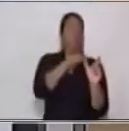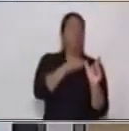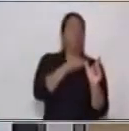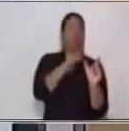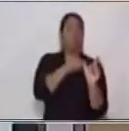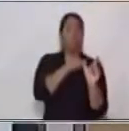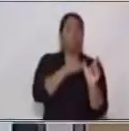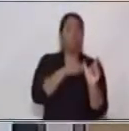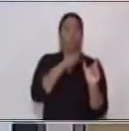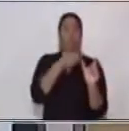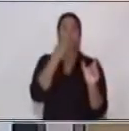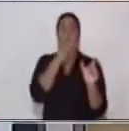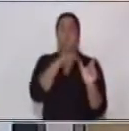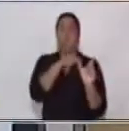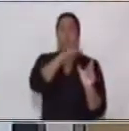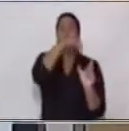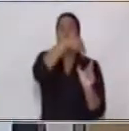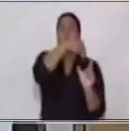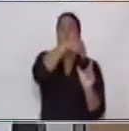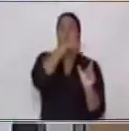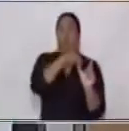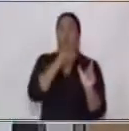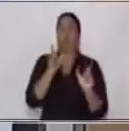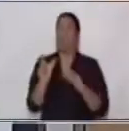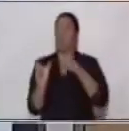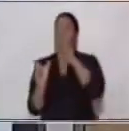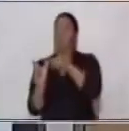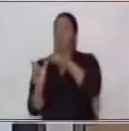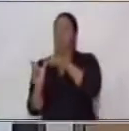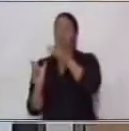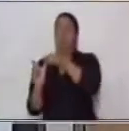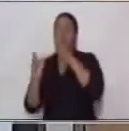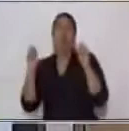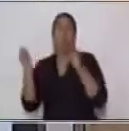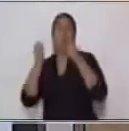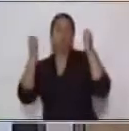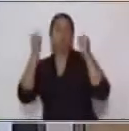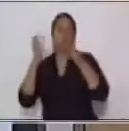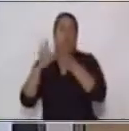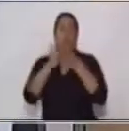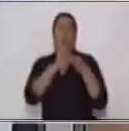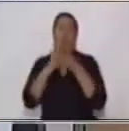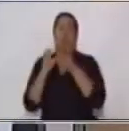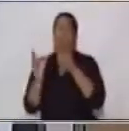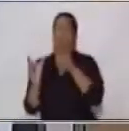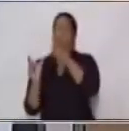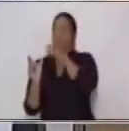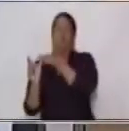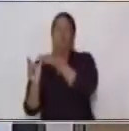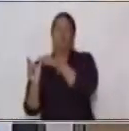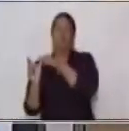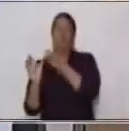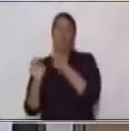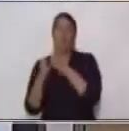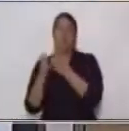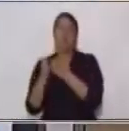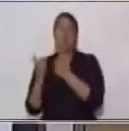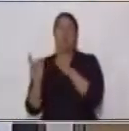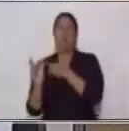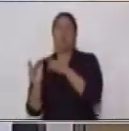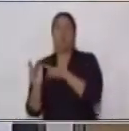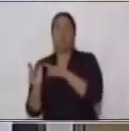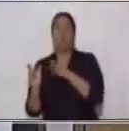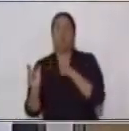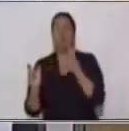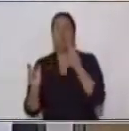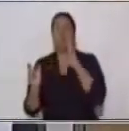del predicado también está en voz activa esta es una oración en voz activa lo que sigue del verbo cumple